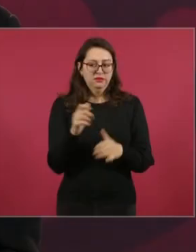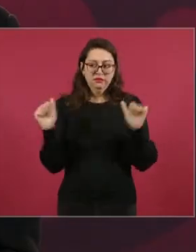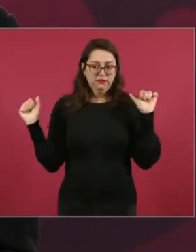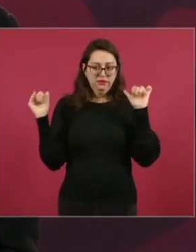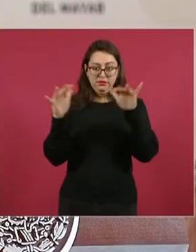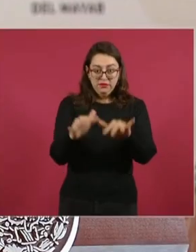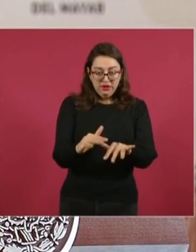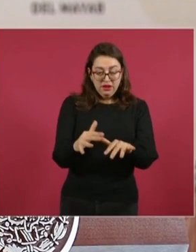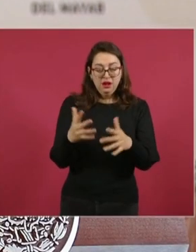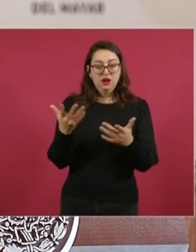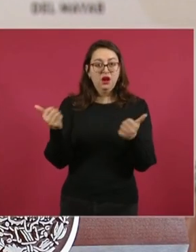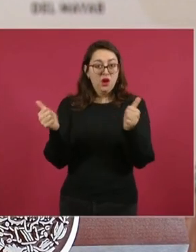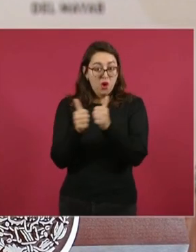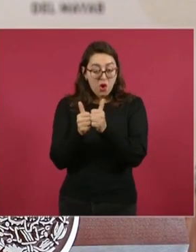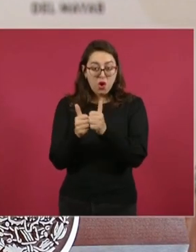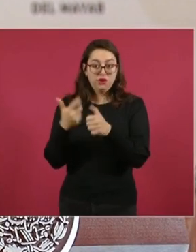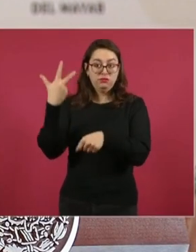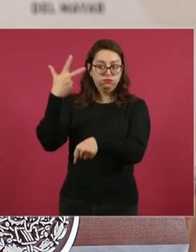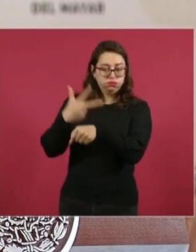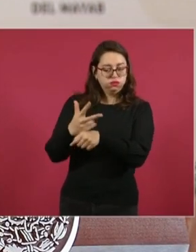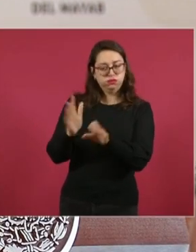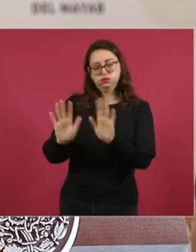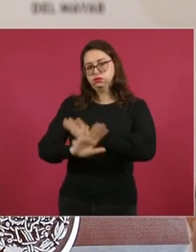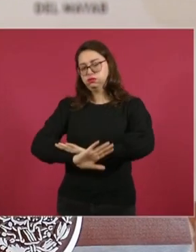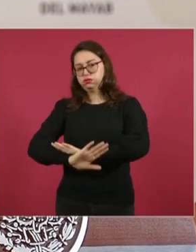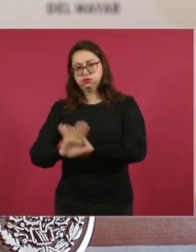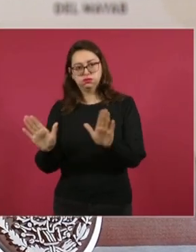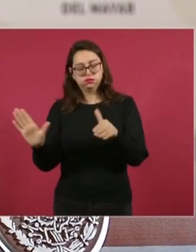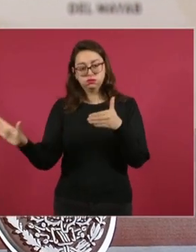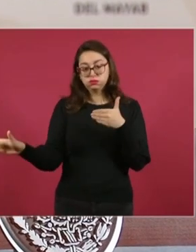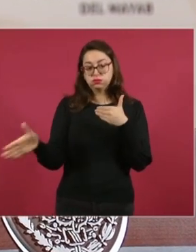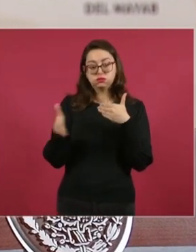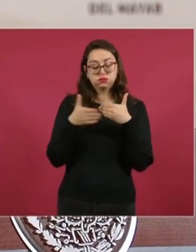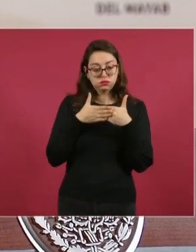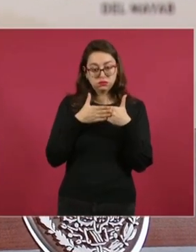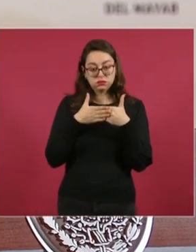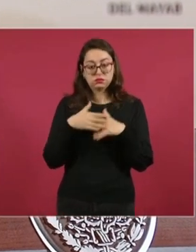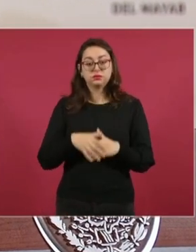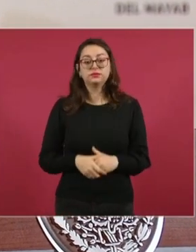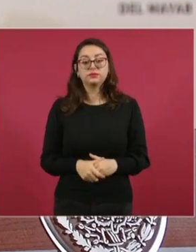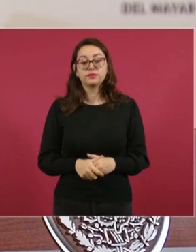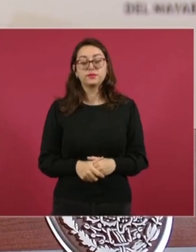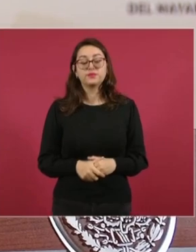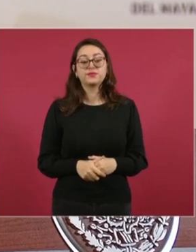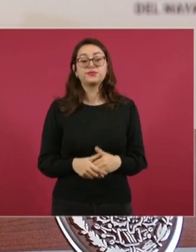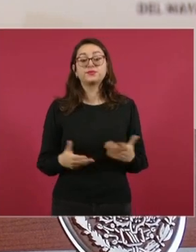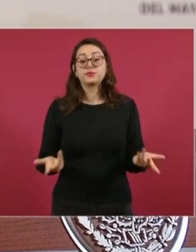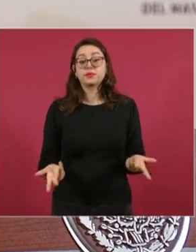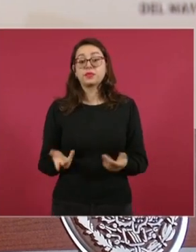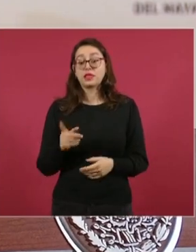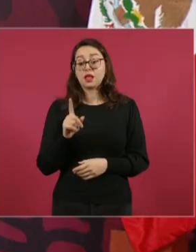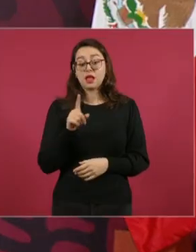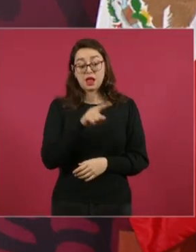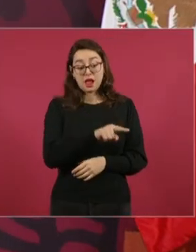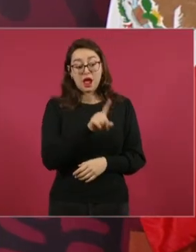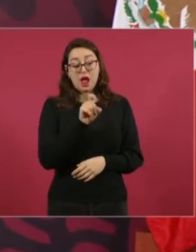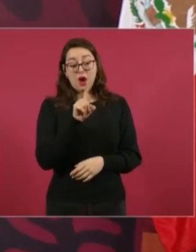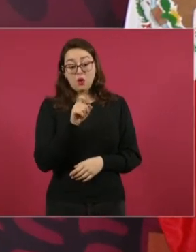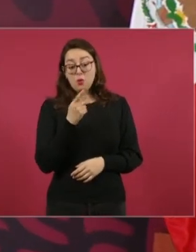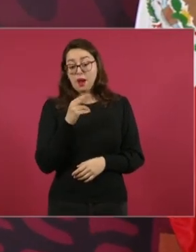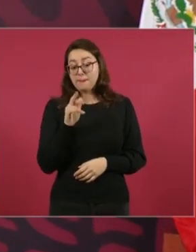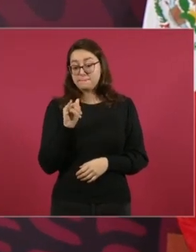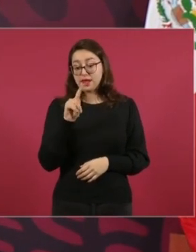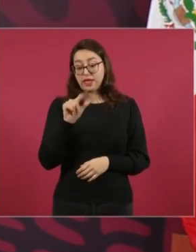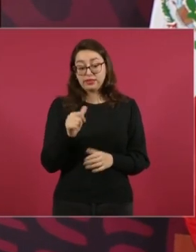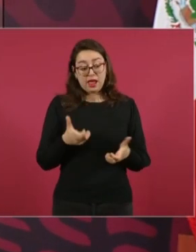Agua Prieta, pues ya terminamos el camino de Agua Prieta a Bavispe y ahí creo